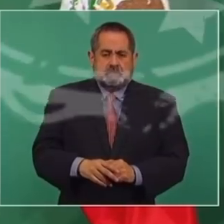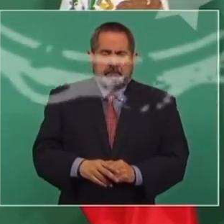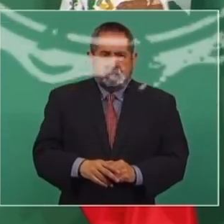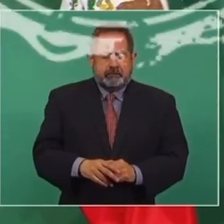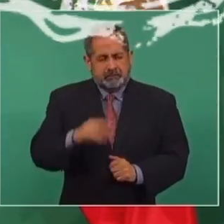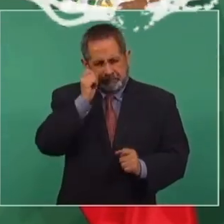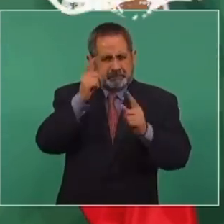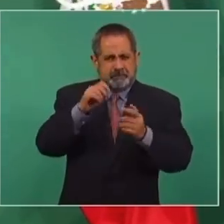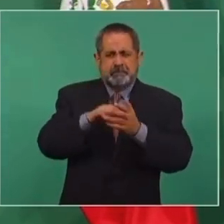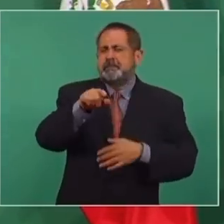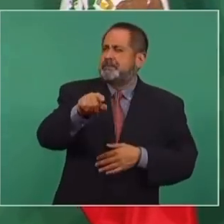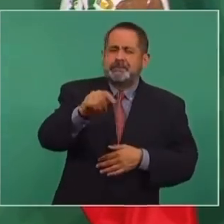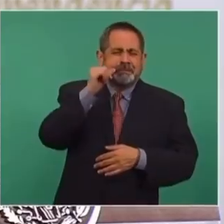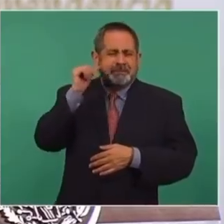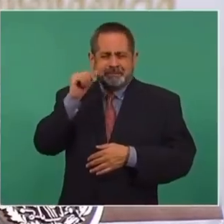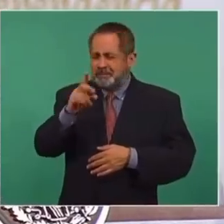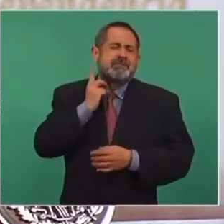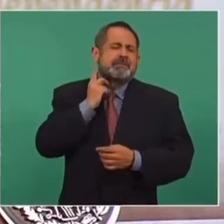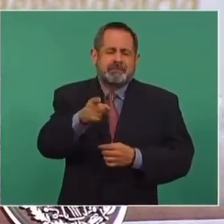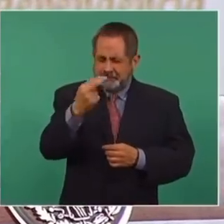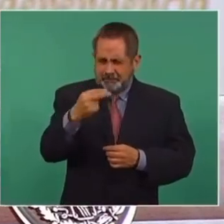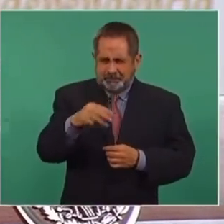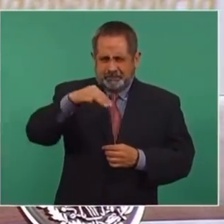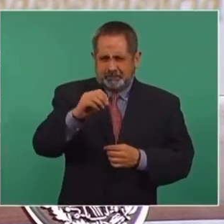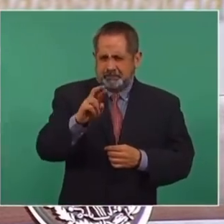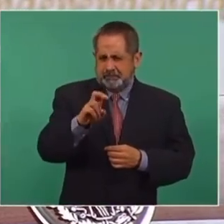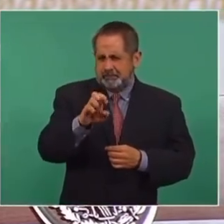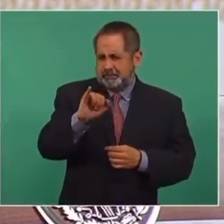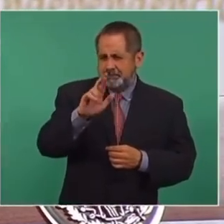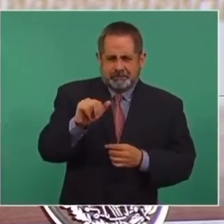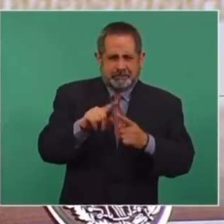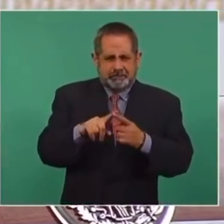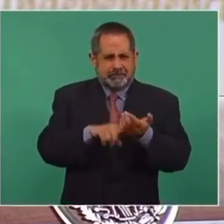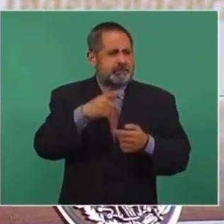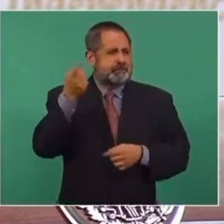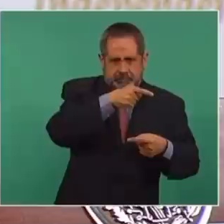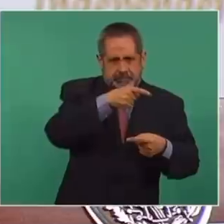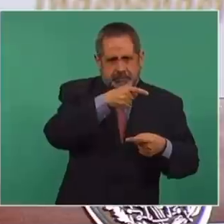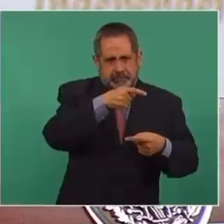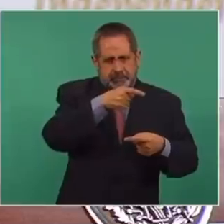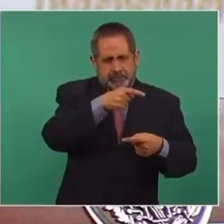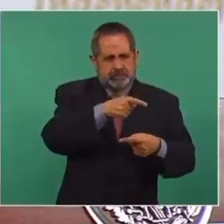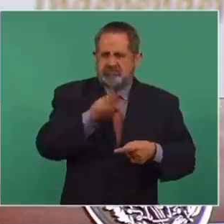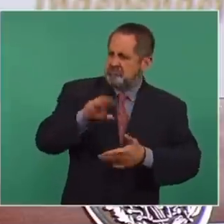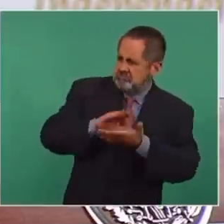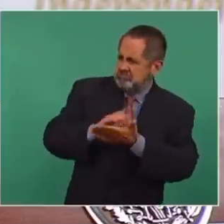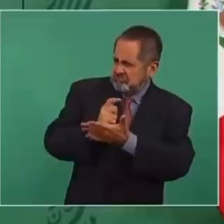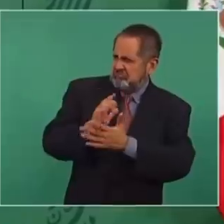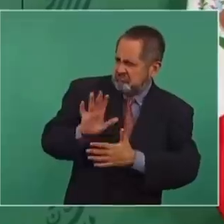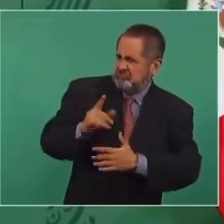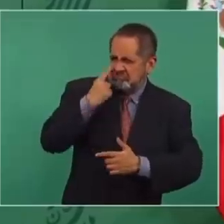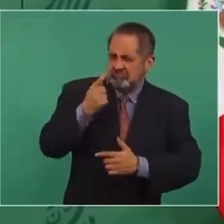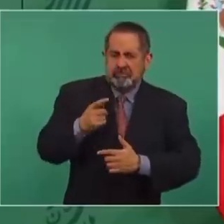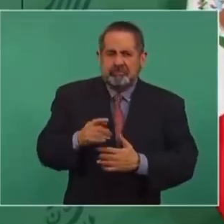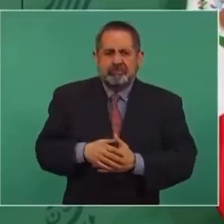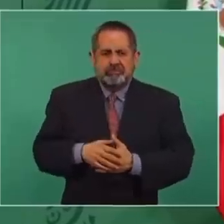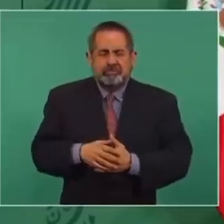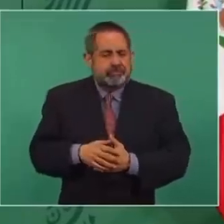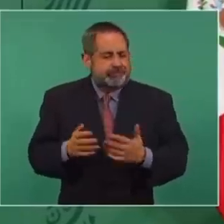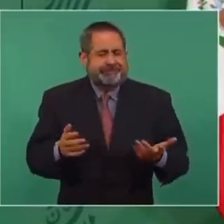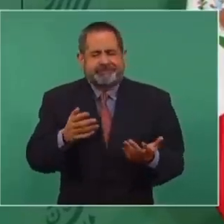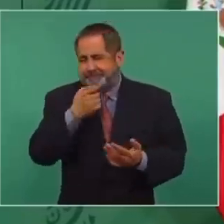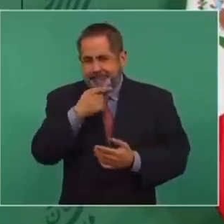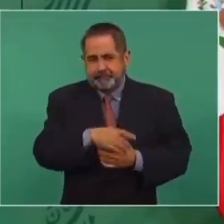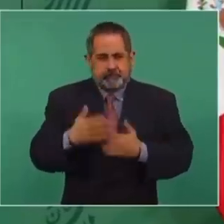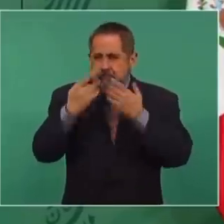Me llamó la atención que ayer un diputado, este señor Moreira, que es el que manda en el PRI, amenaza y dice como no hubo